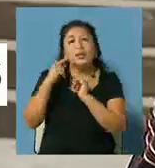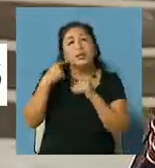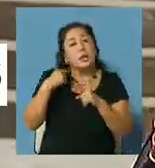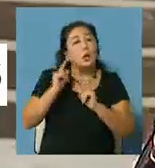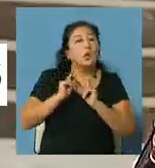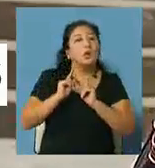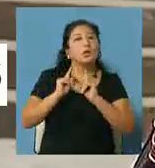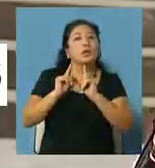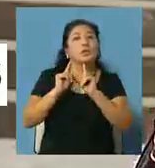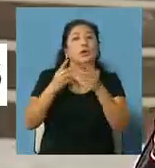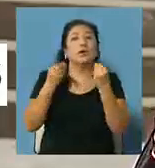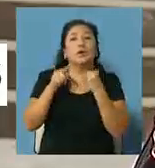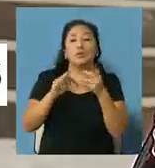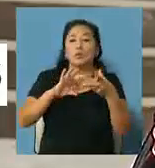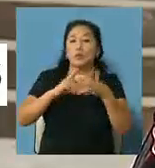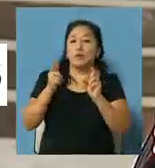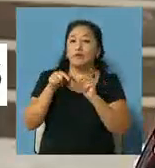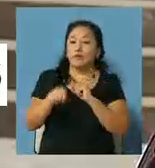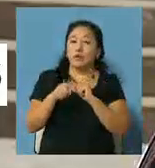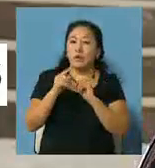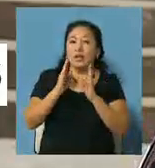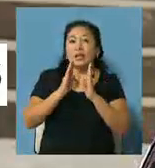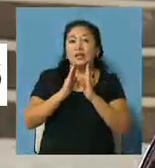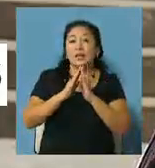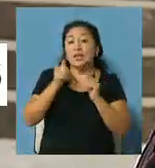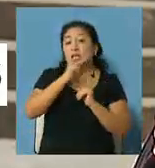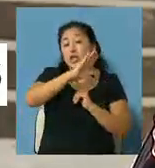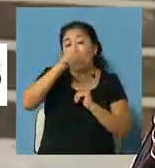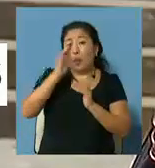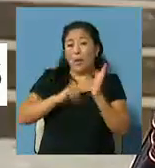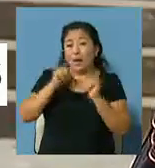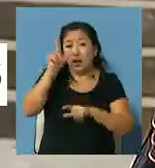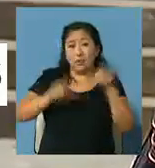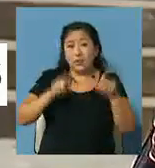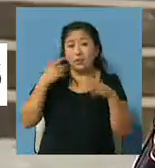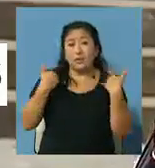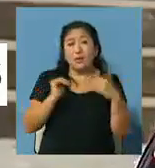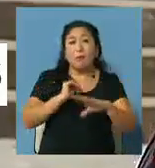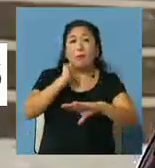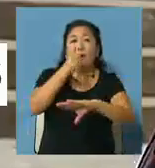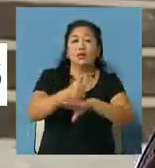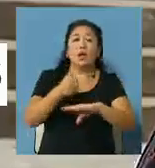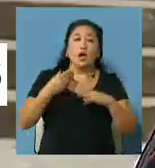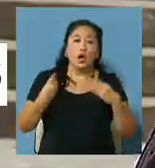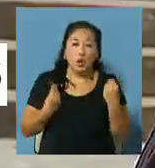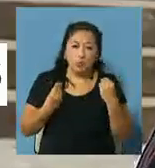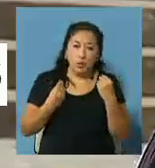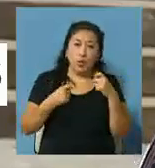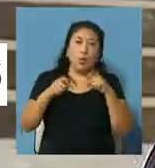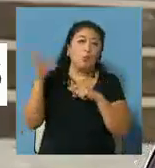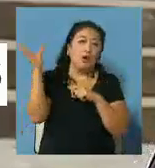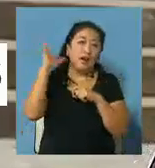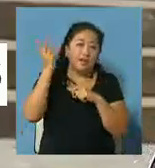continúa con esta modalidad, digamos, de Río Blanco donde la gente va a poder participar a través de los medios de